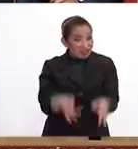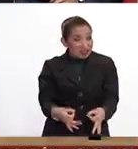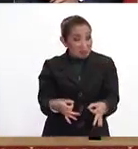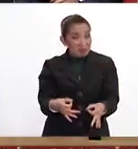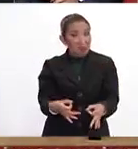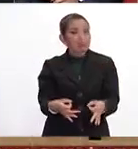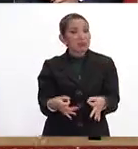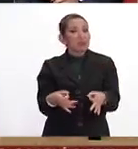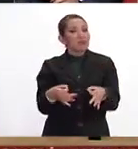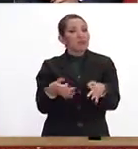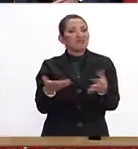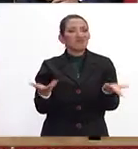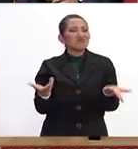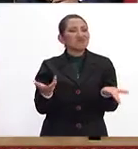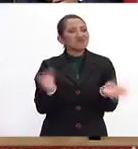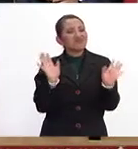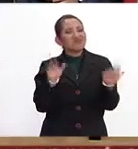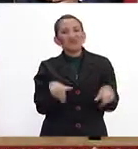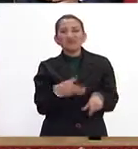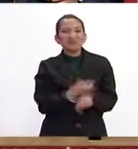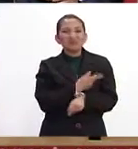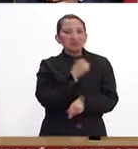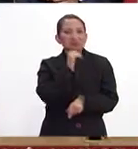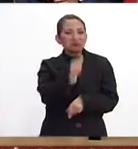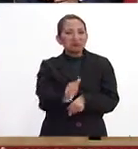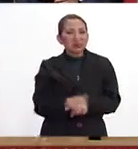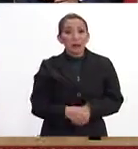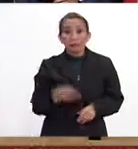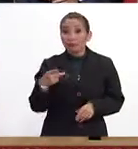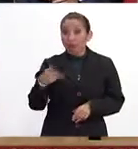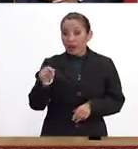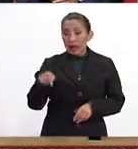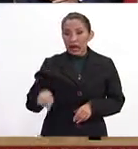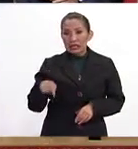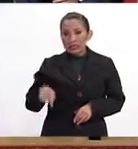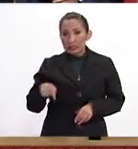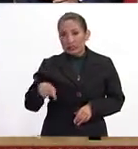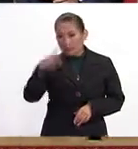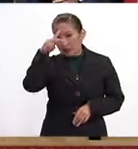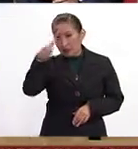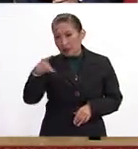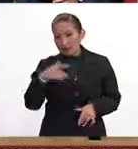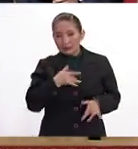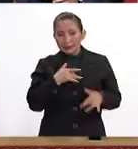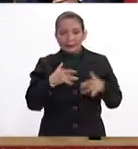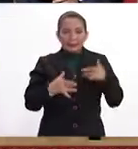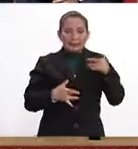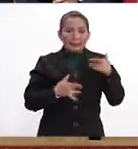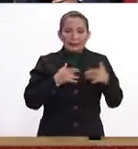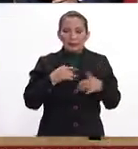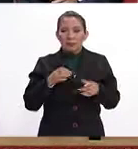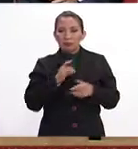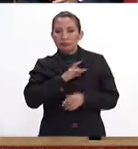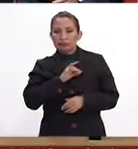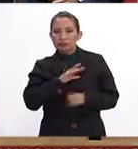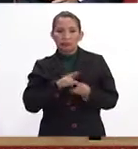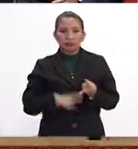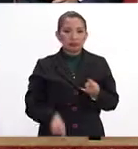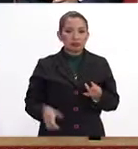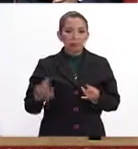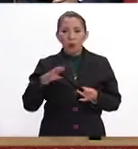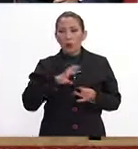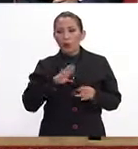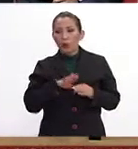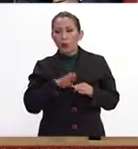no pasa tanto. Sin embargo, aquí nos está generando una sensación de temor, una